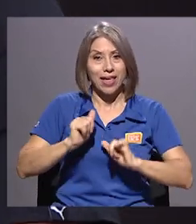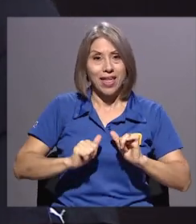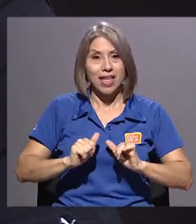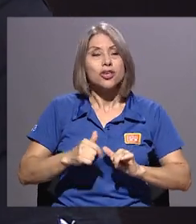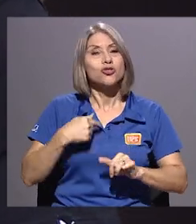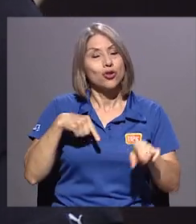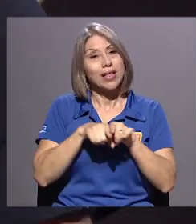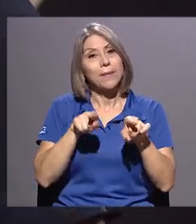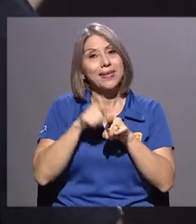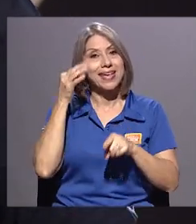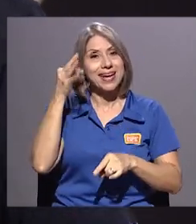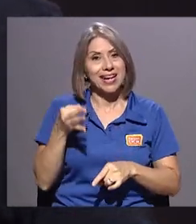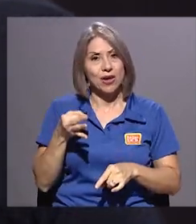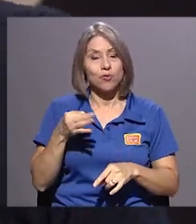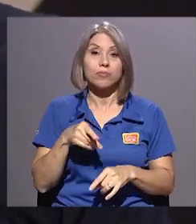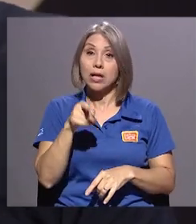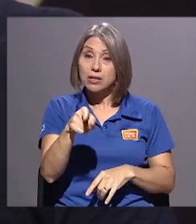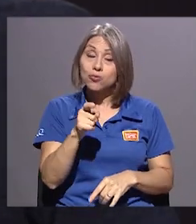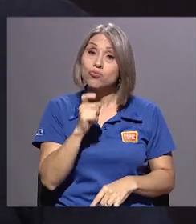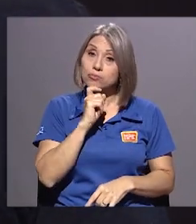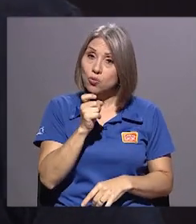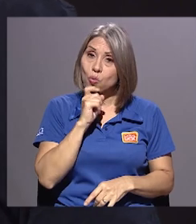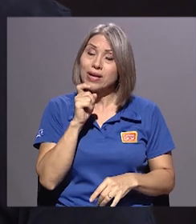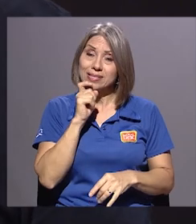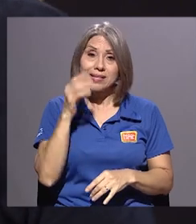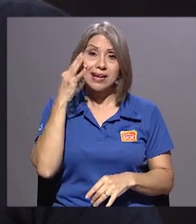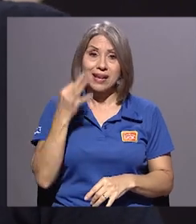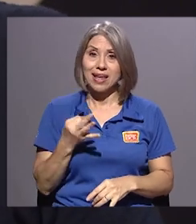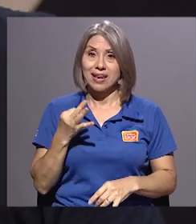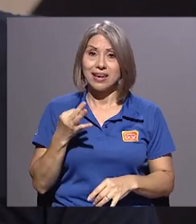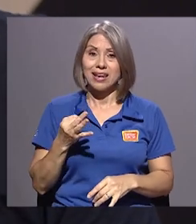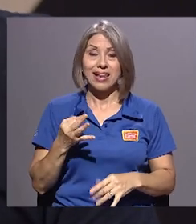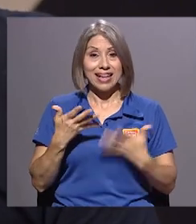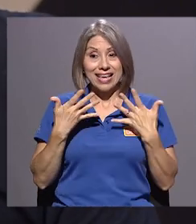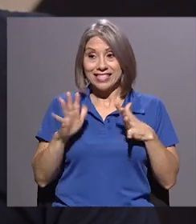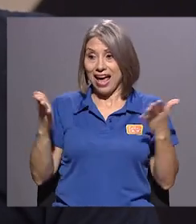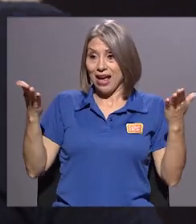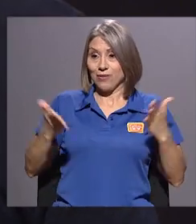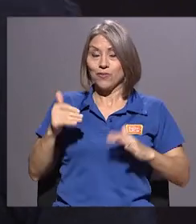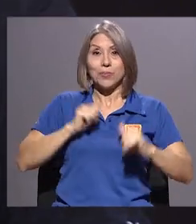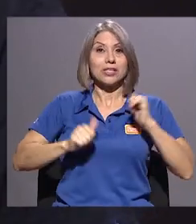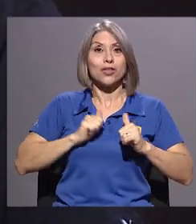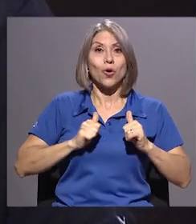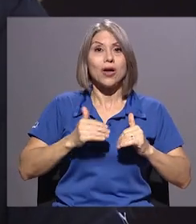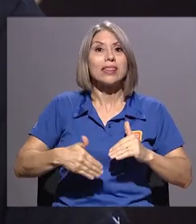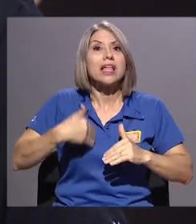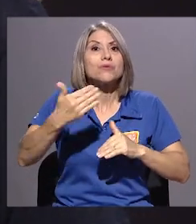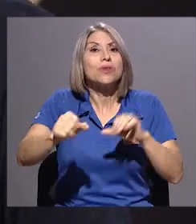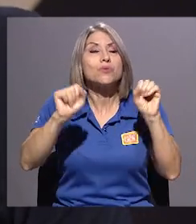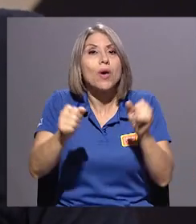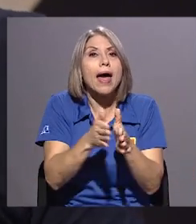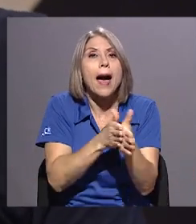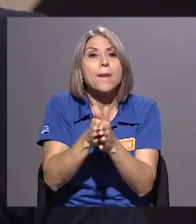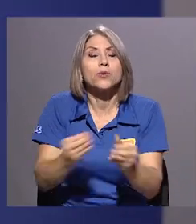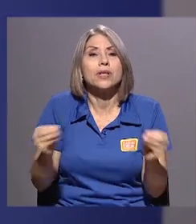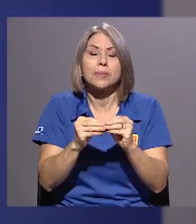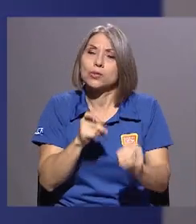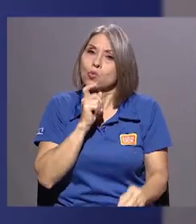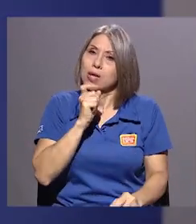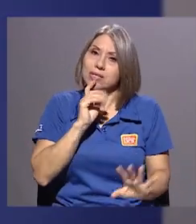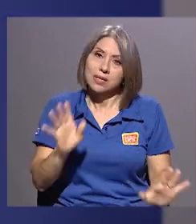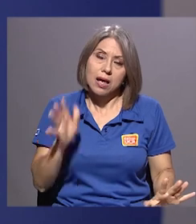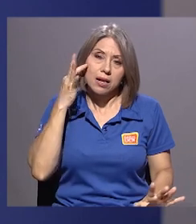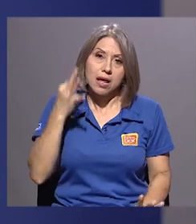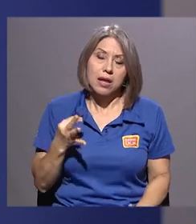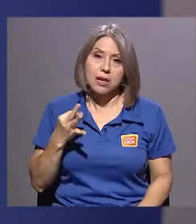Creo que en cuanto a género cuesta creer eso, que se pueda ir más lejos que con esta obra. Que es lo que a mí también me motivó a hacer. Entonces sería que la